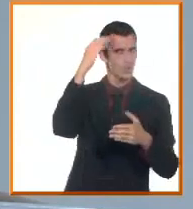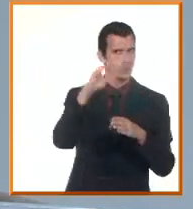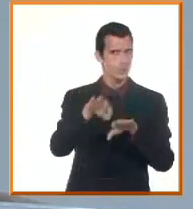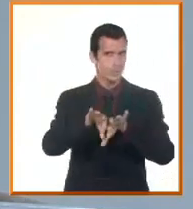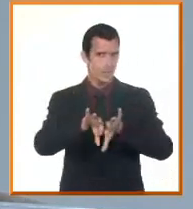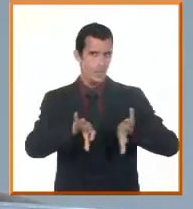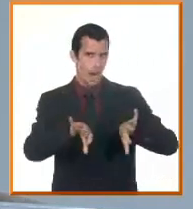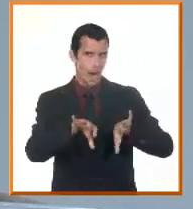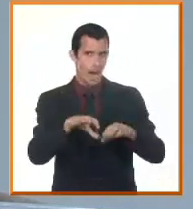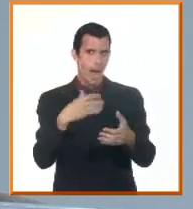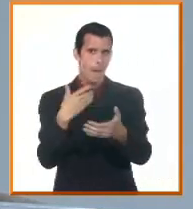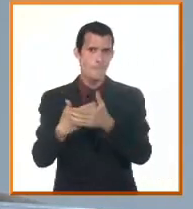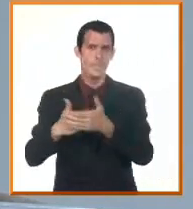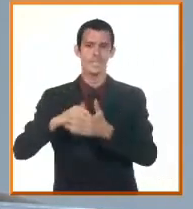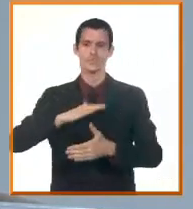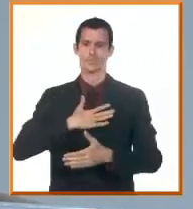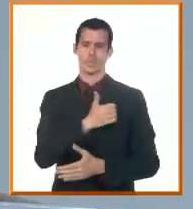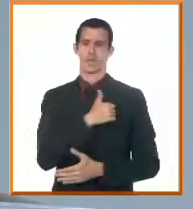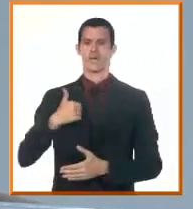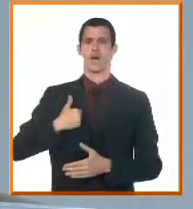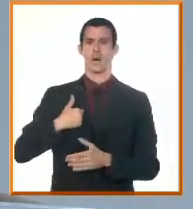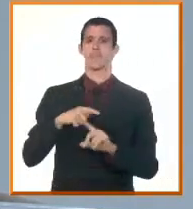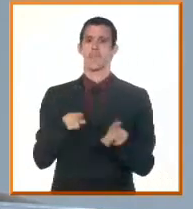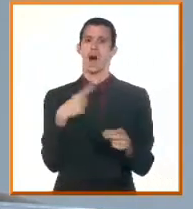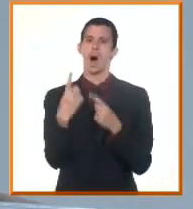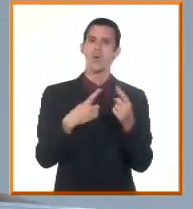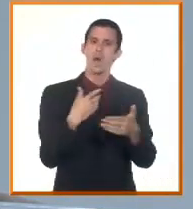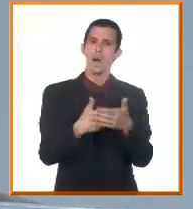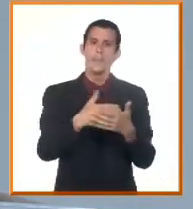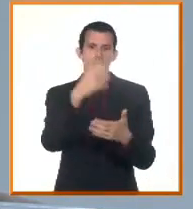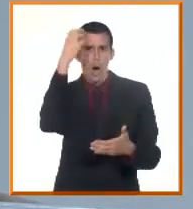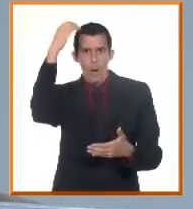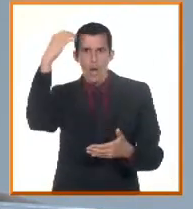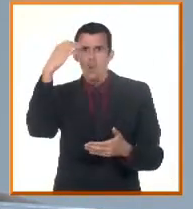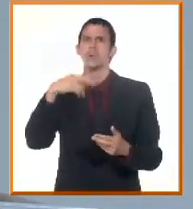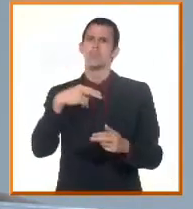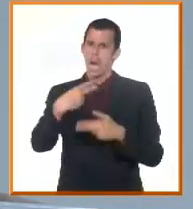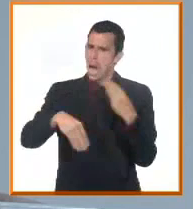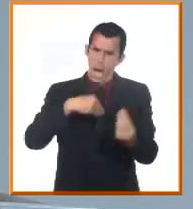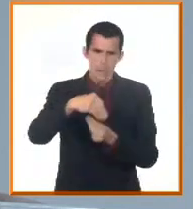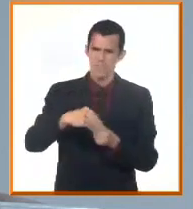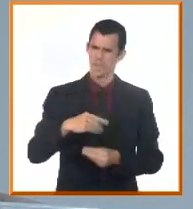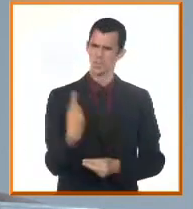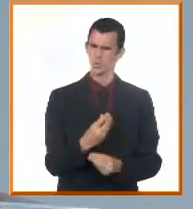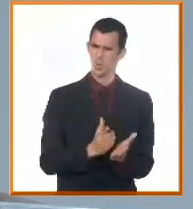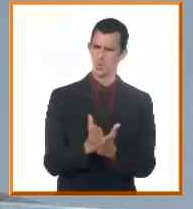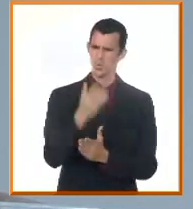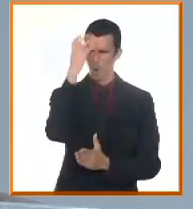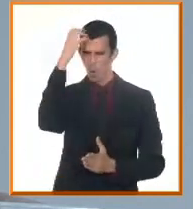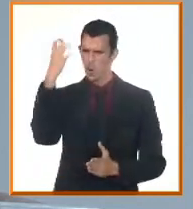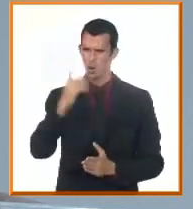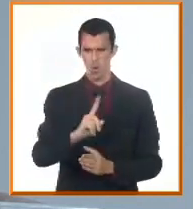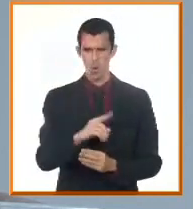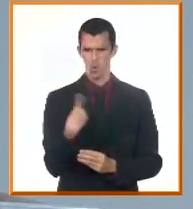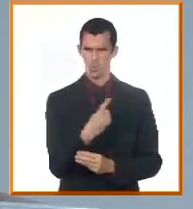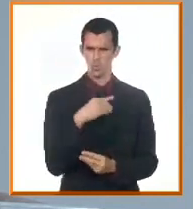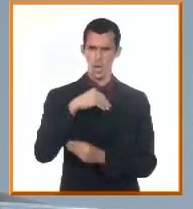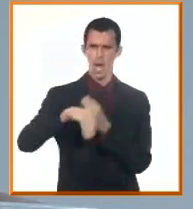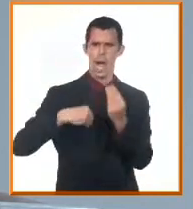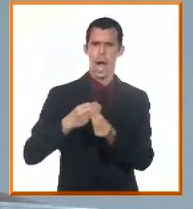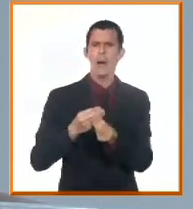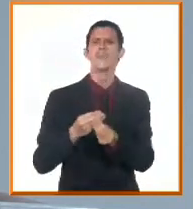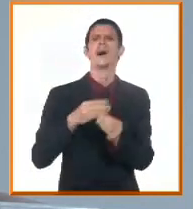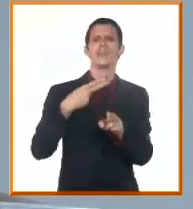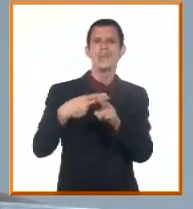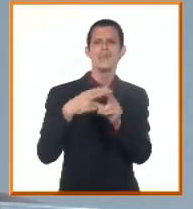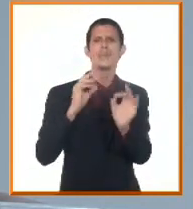los elementos esenciales del sistema empresarial estatal es que tiene una estructura muy rígida, concebida siempre desde una visión muy